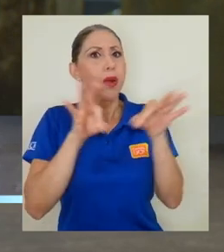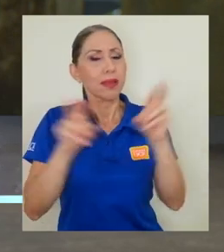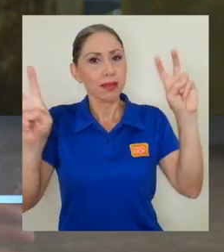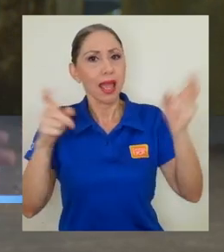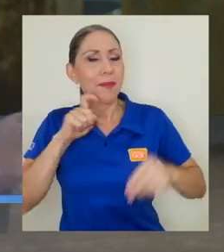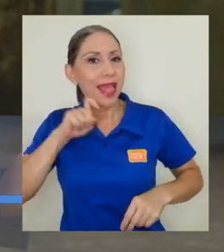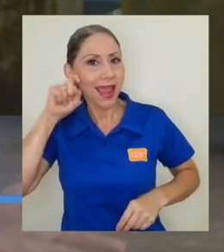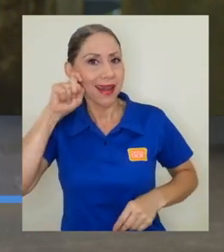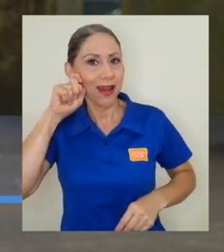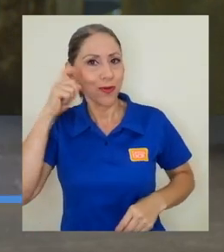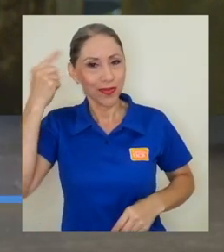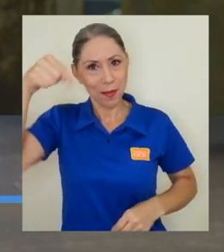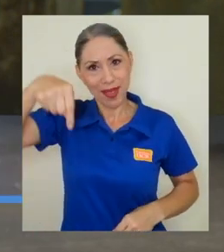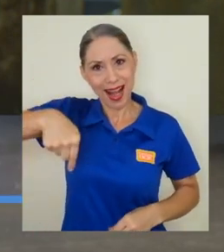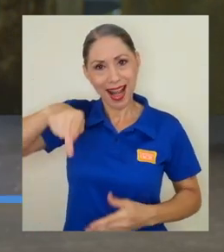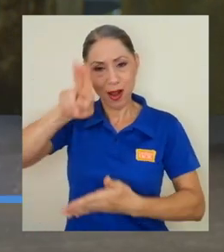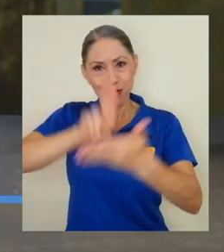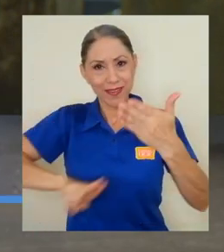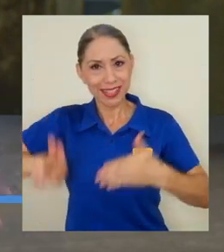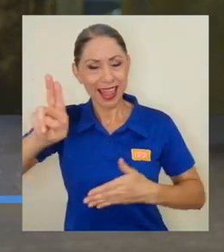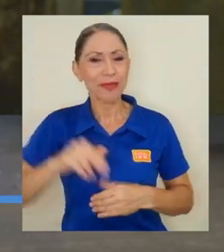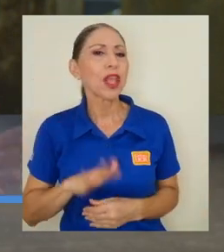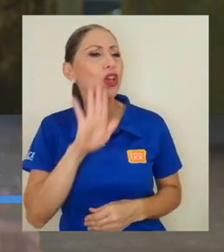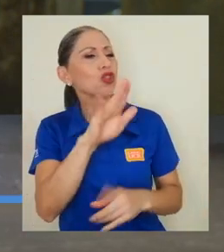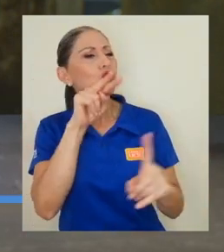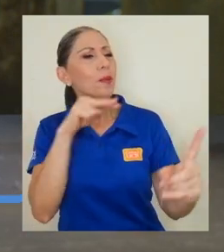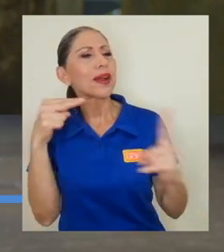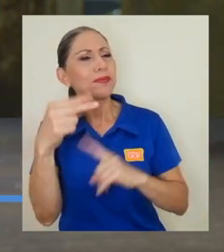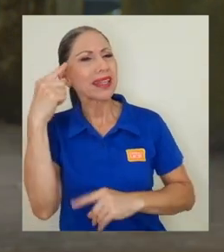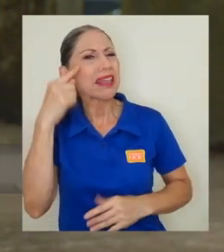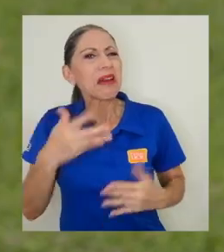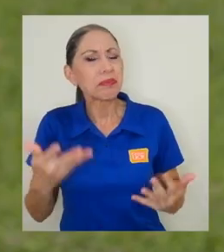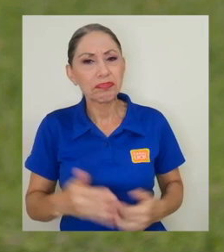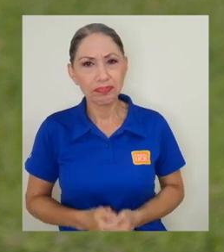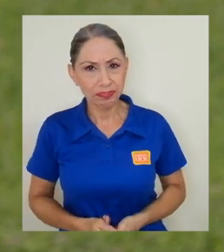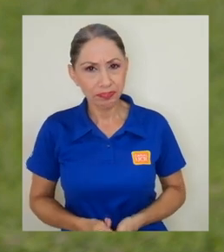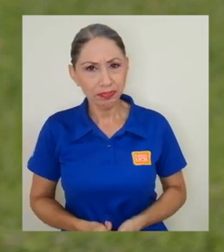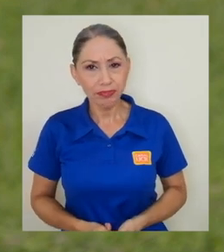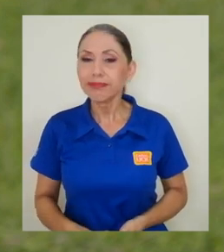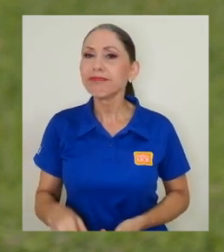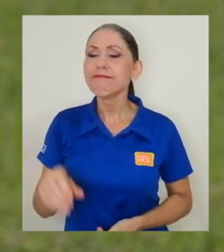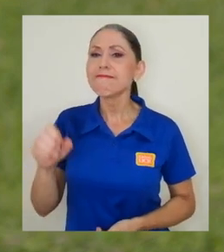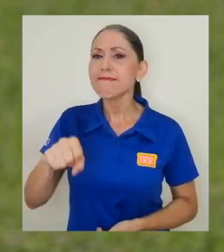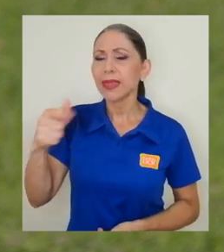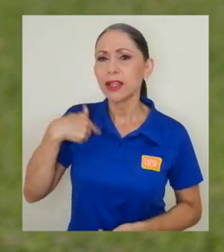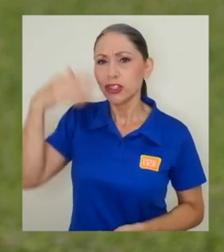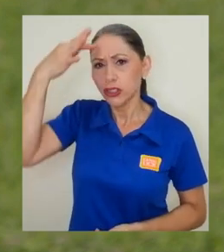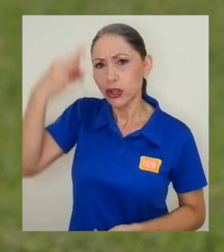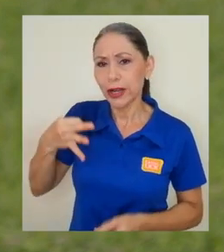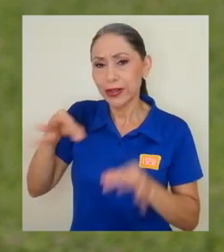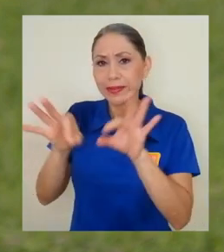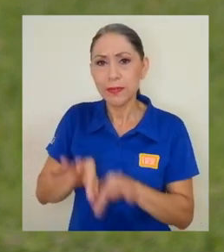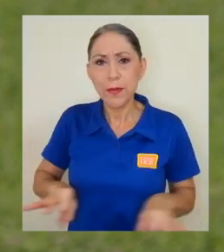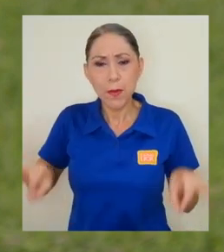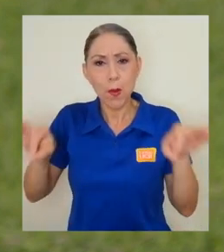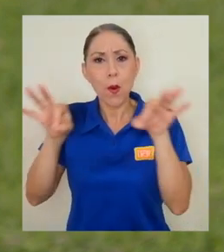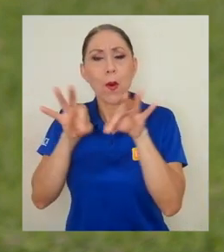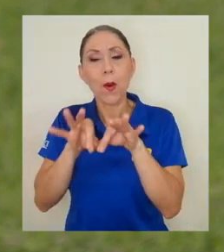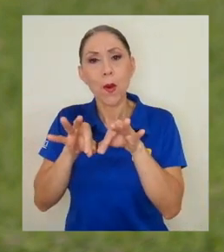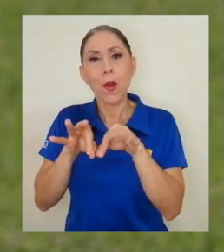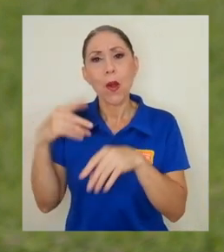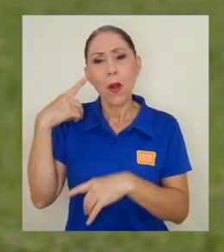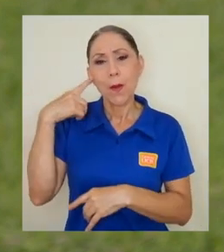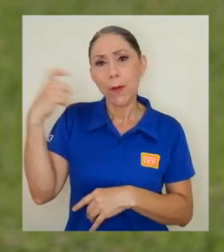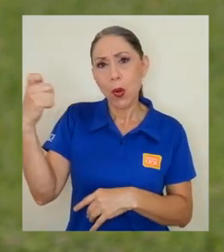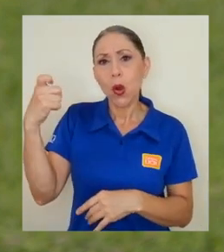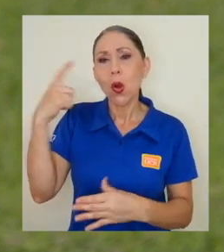género para la universidad, ¿no? ¿Cuál es su perspectiva al respecto? Sí, yo creo que es importante porque